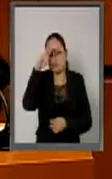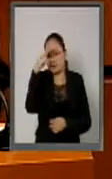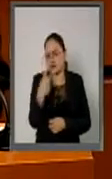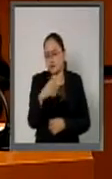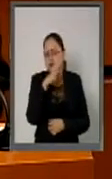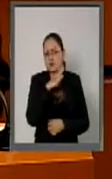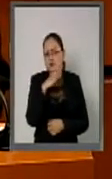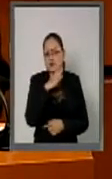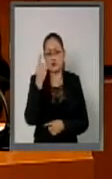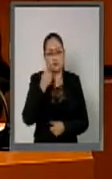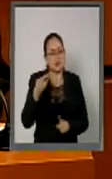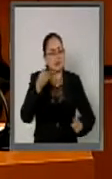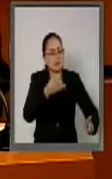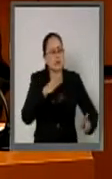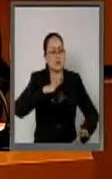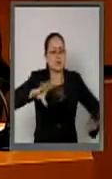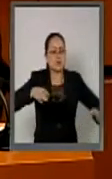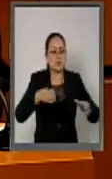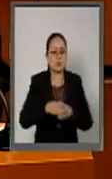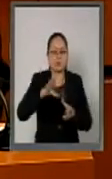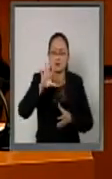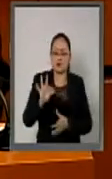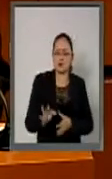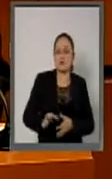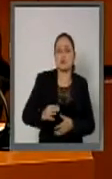al hospedar a cuarenta y siete